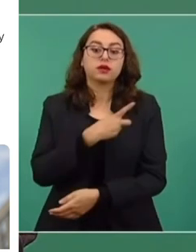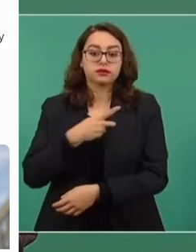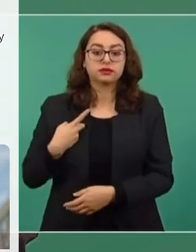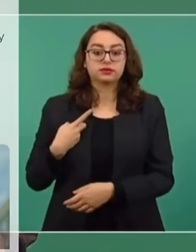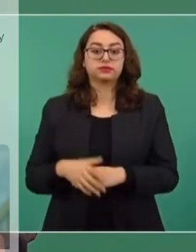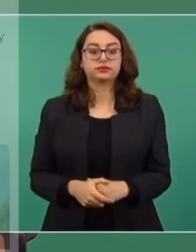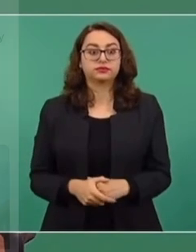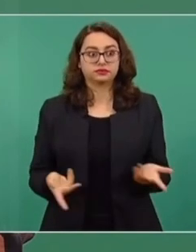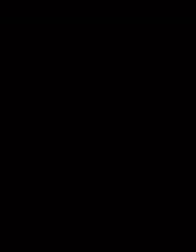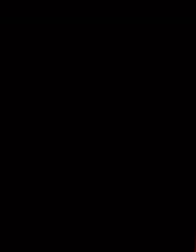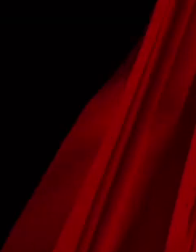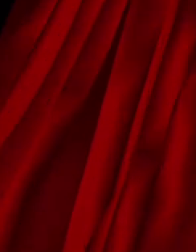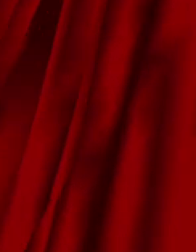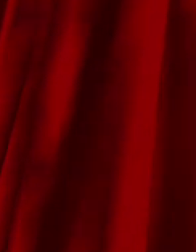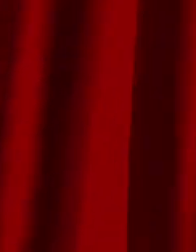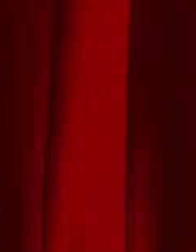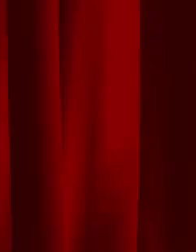y dar la cara.